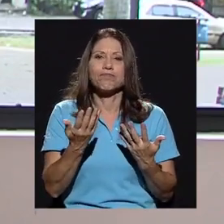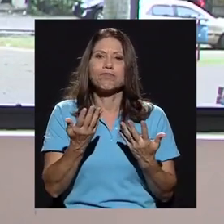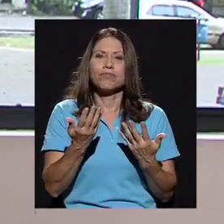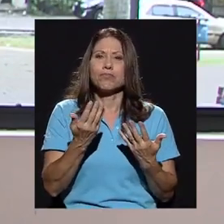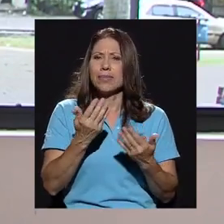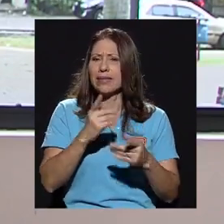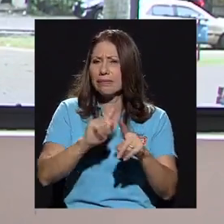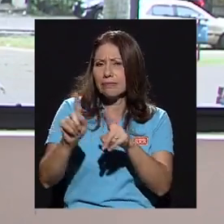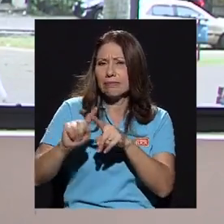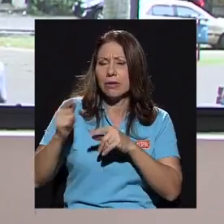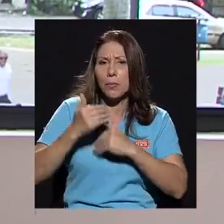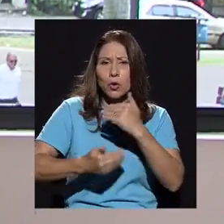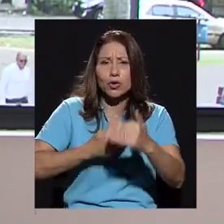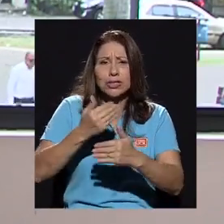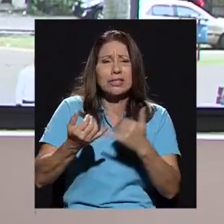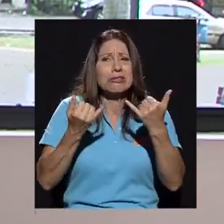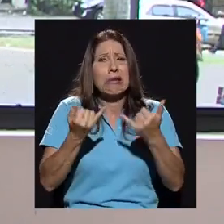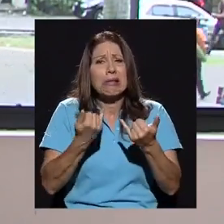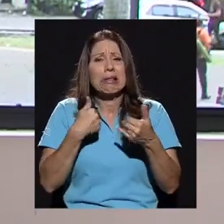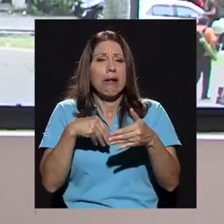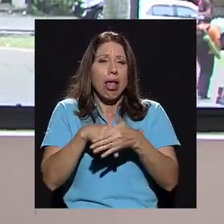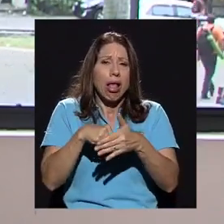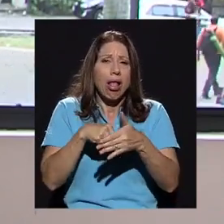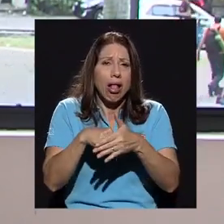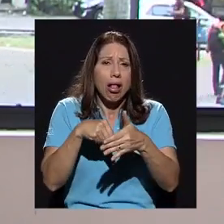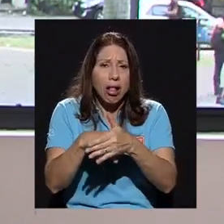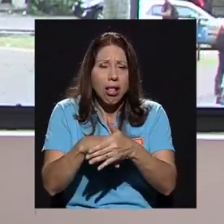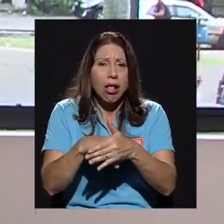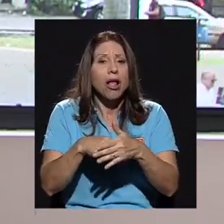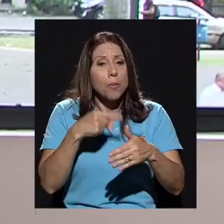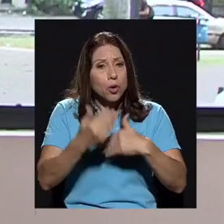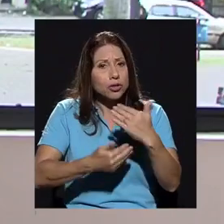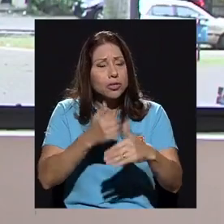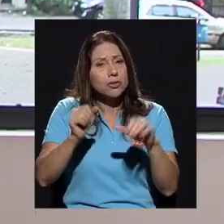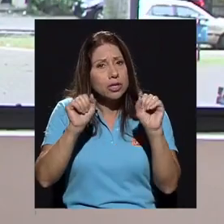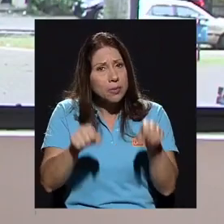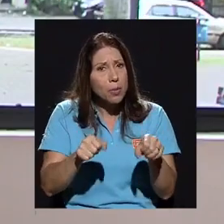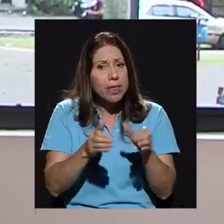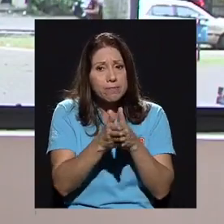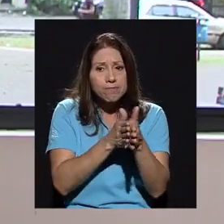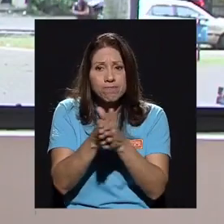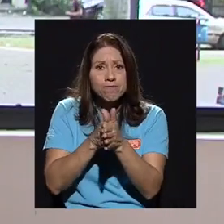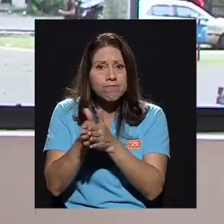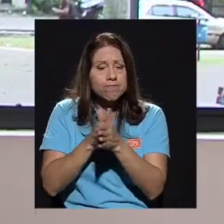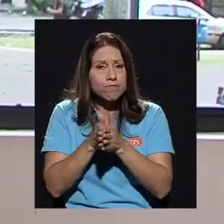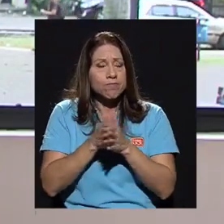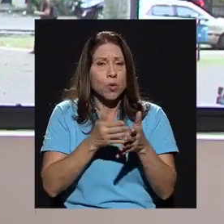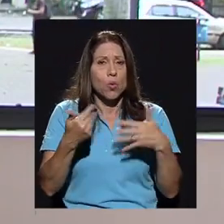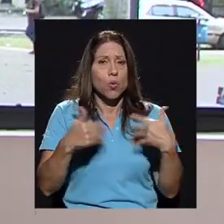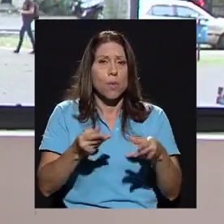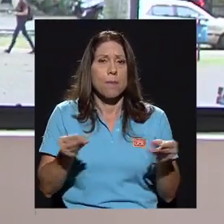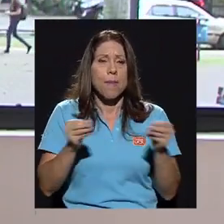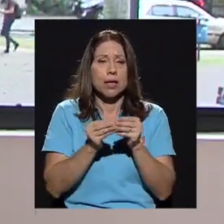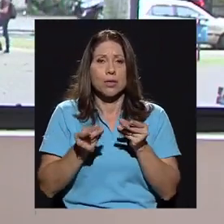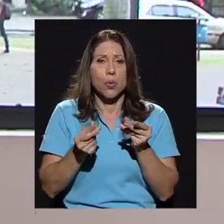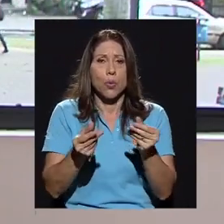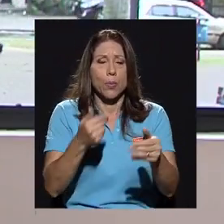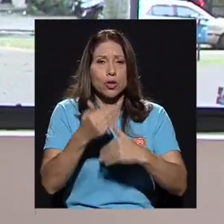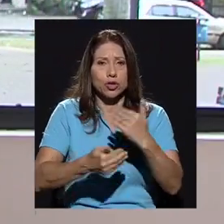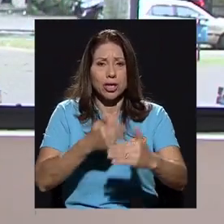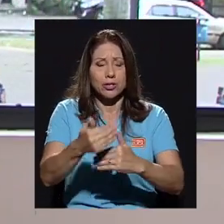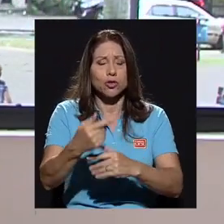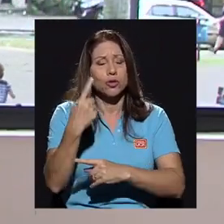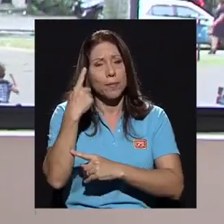procesos que tienen cuellos de botella, todos esos procesos en donde se puede optimizar los procesos para poder